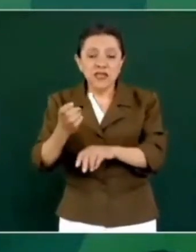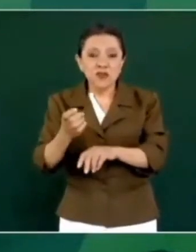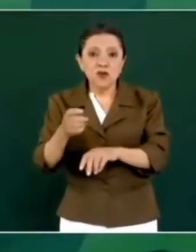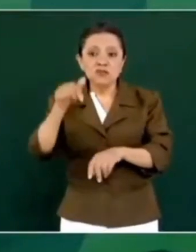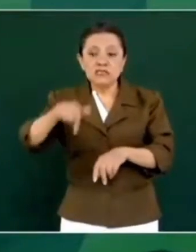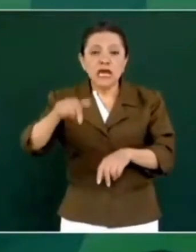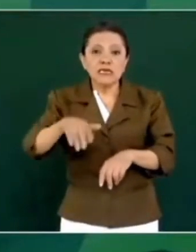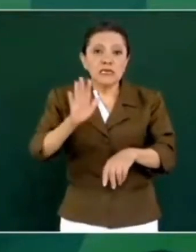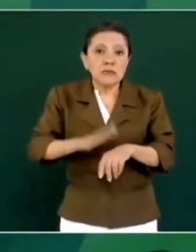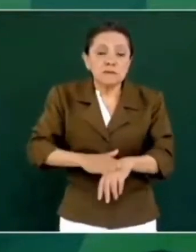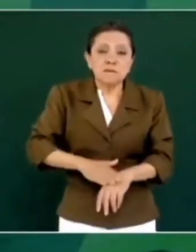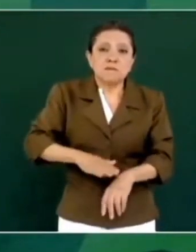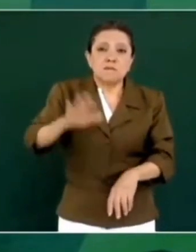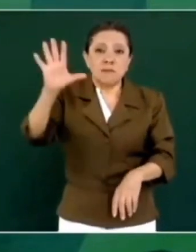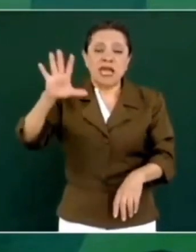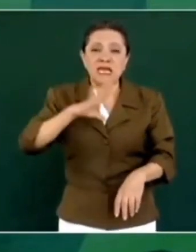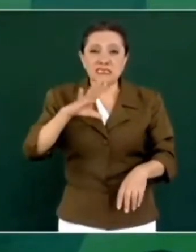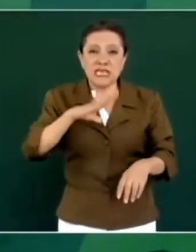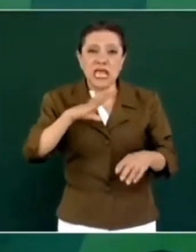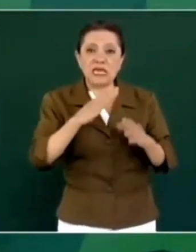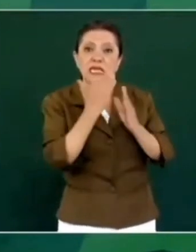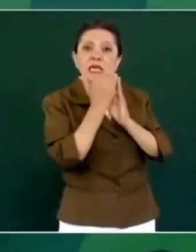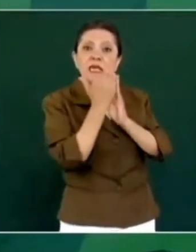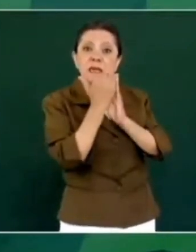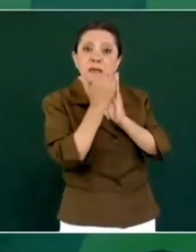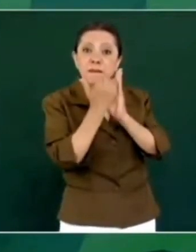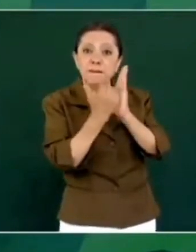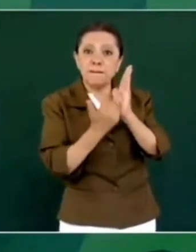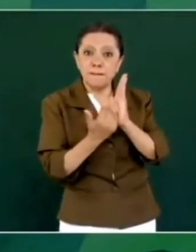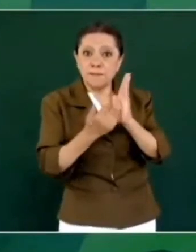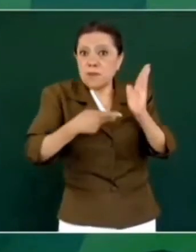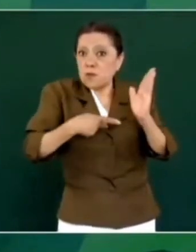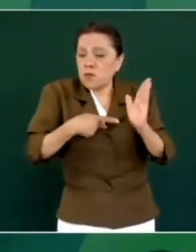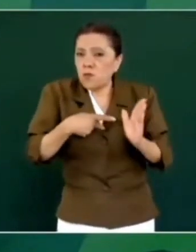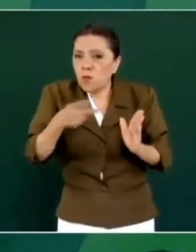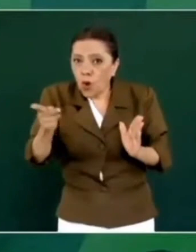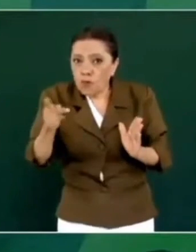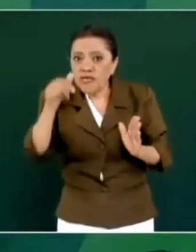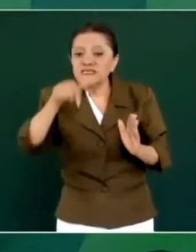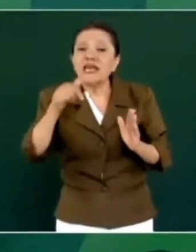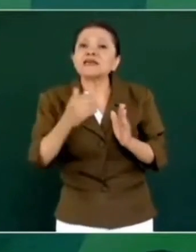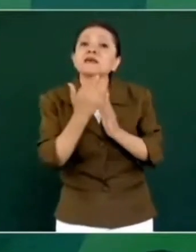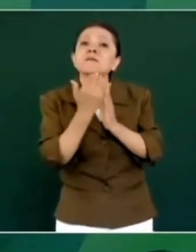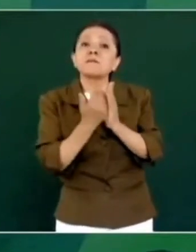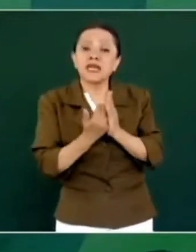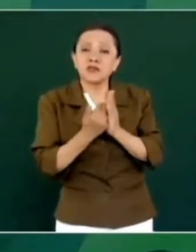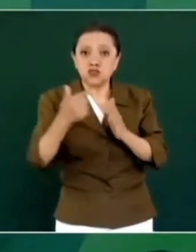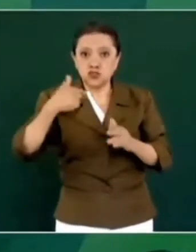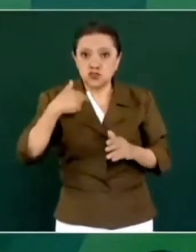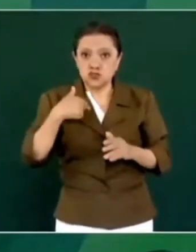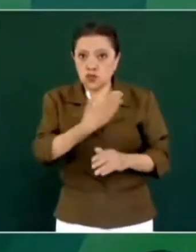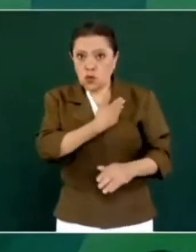más reducción de pobreza en el tiempo que lleva.